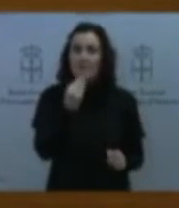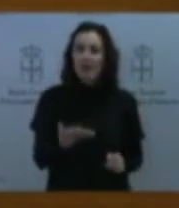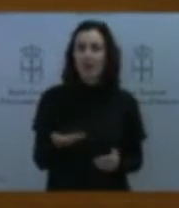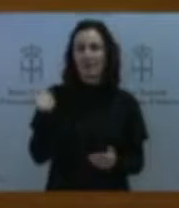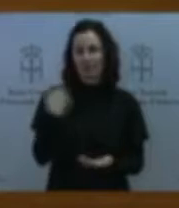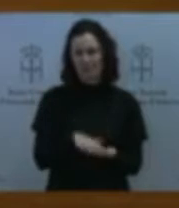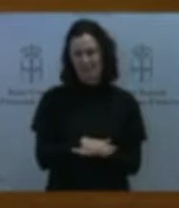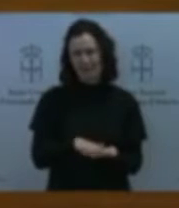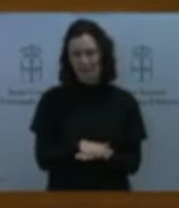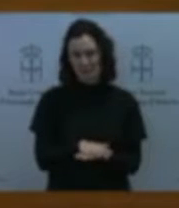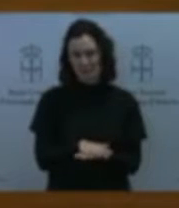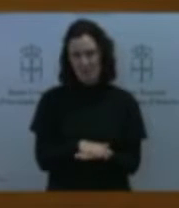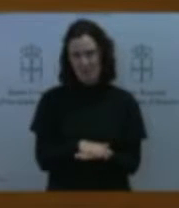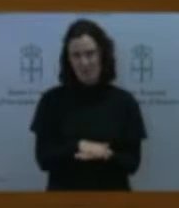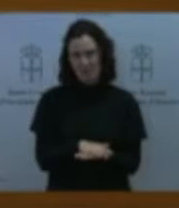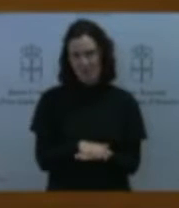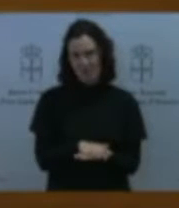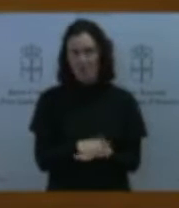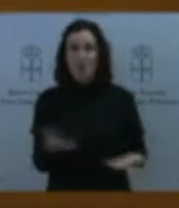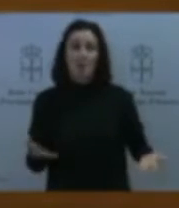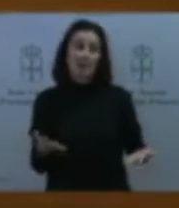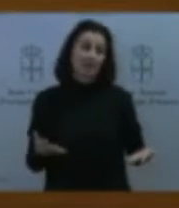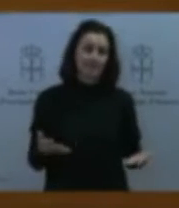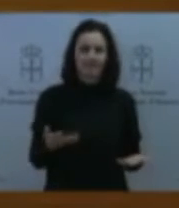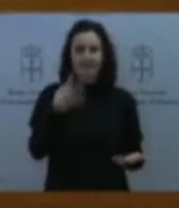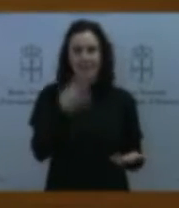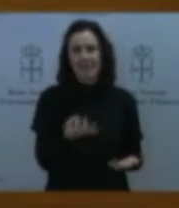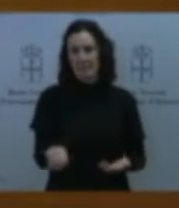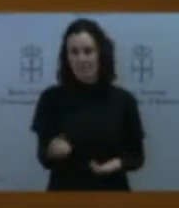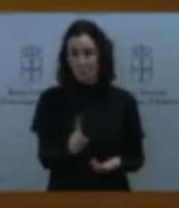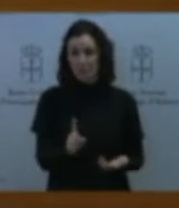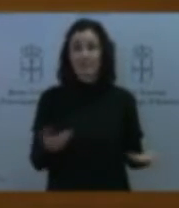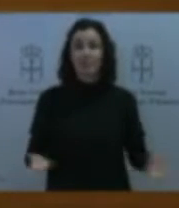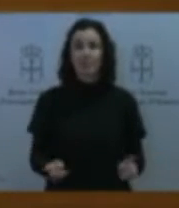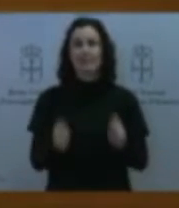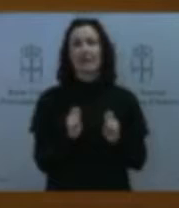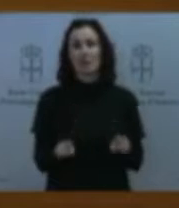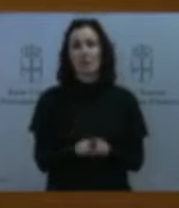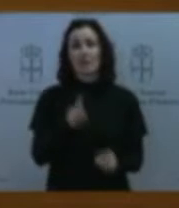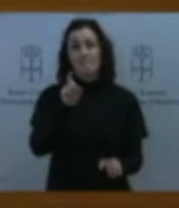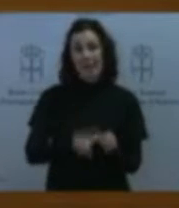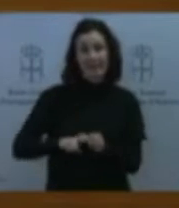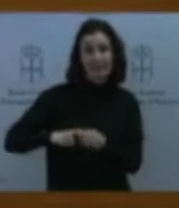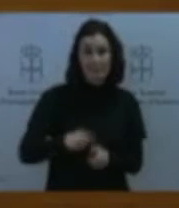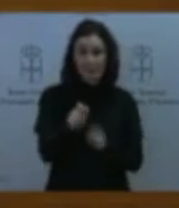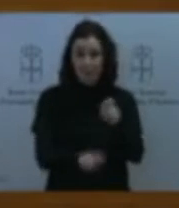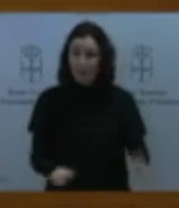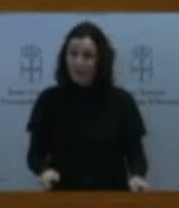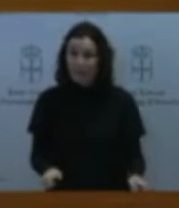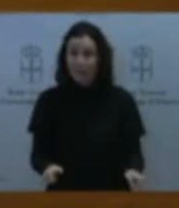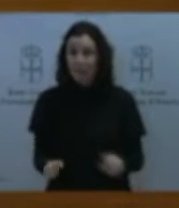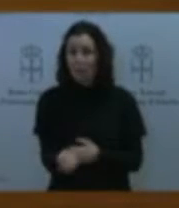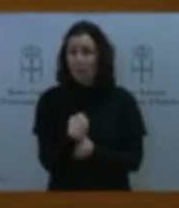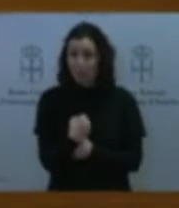Pues, ciertamente no. Y eso es lo que supone no creerse la participación ciudadana, no creerse, no prestarle la atención suficiente cuando había que